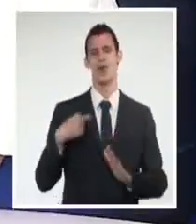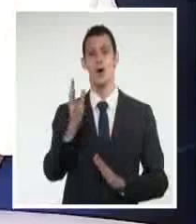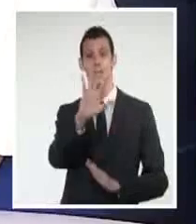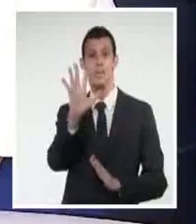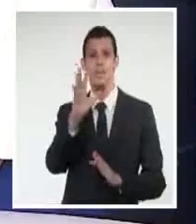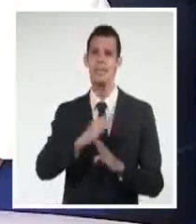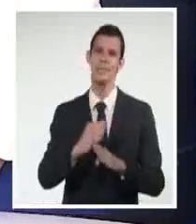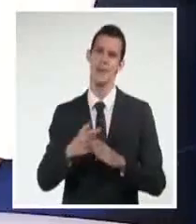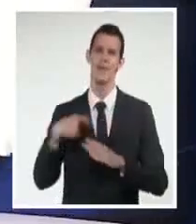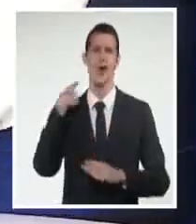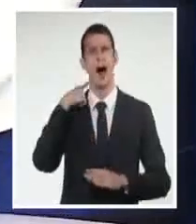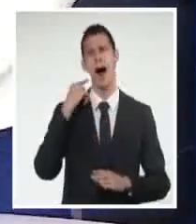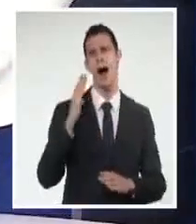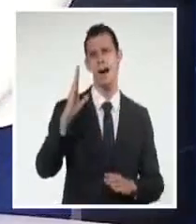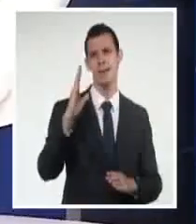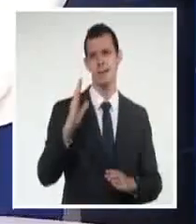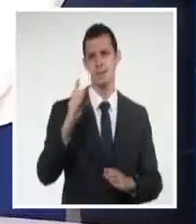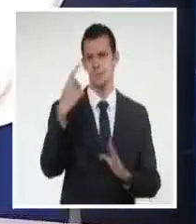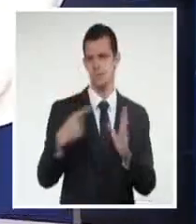más que todo a agradecer.